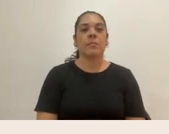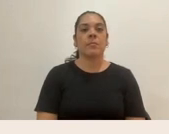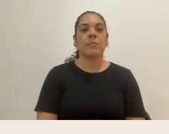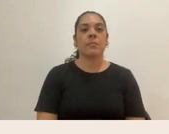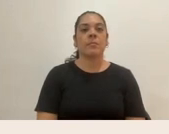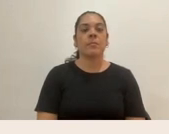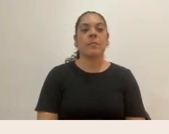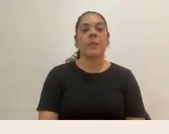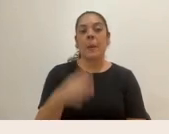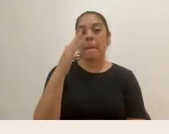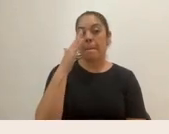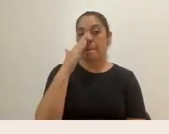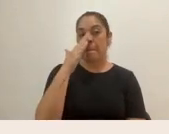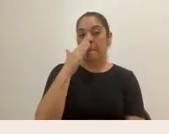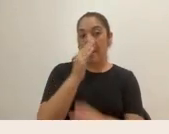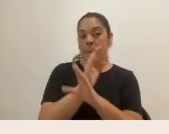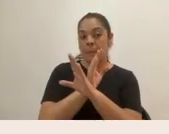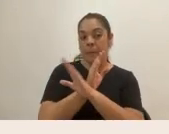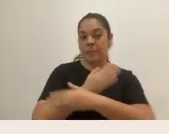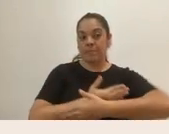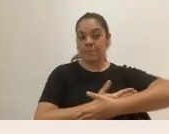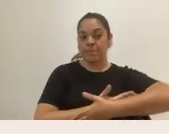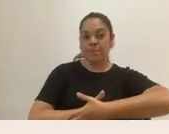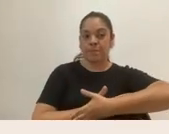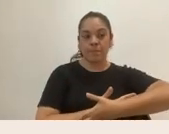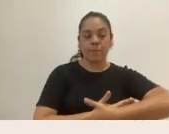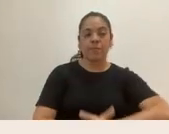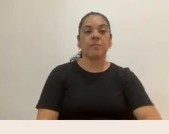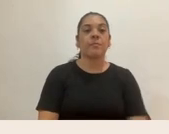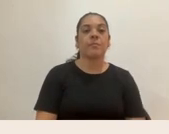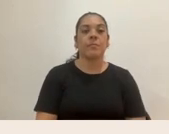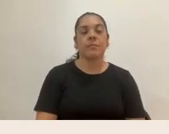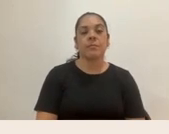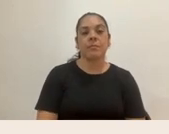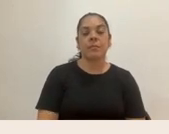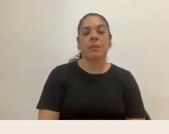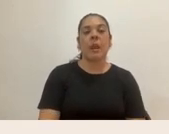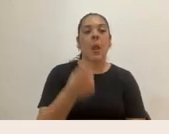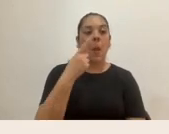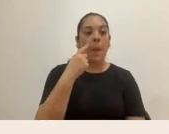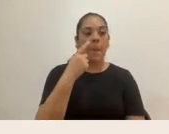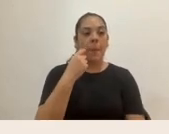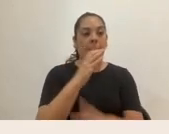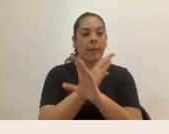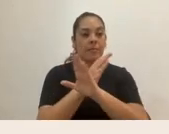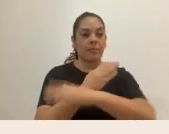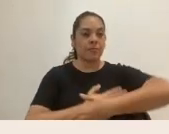Maternidad Maternidad Maternidad Y paternidad